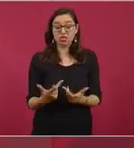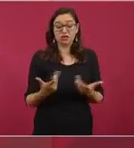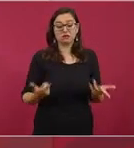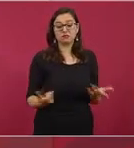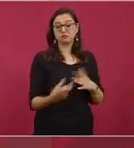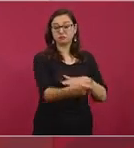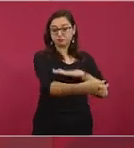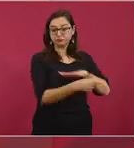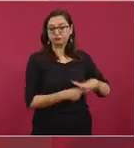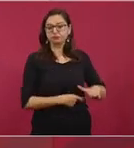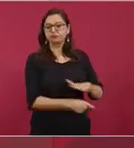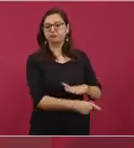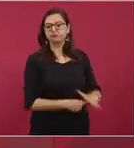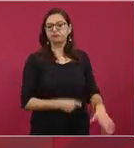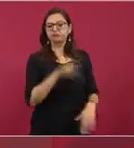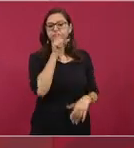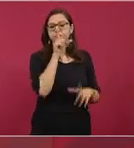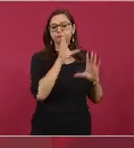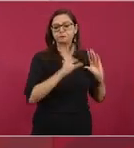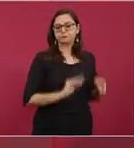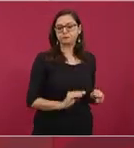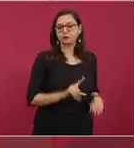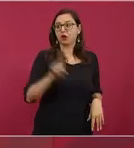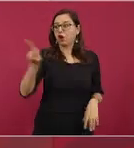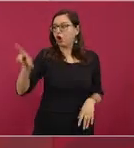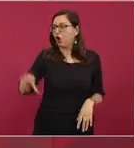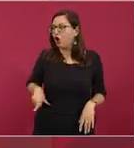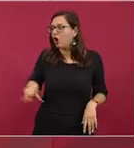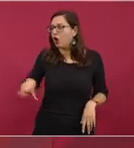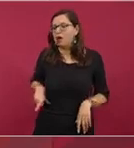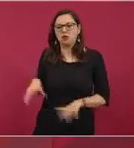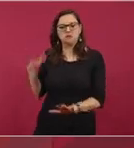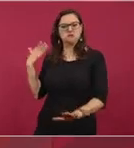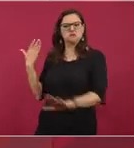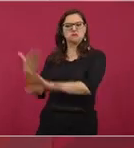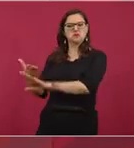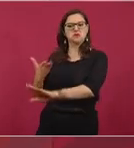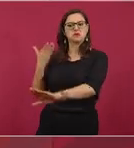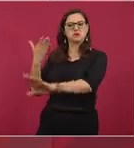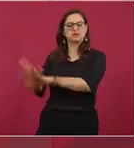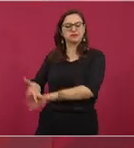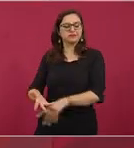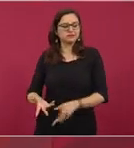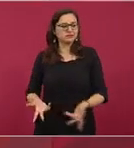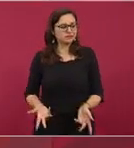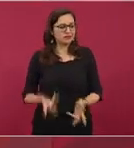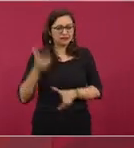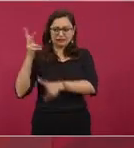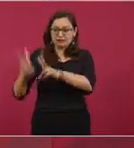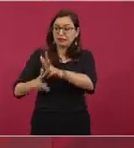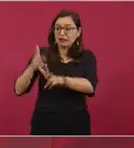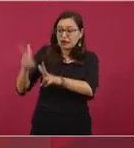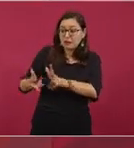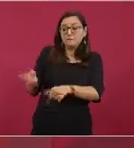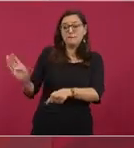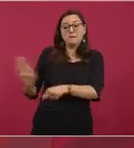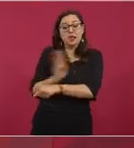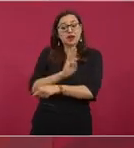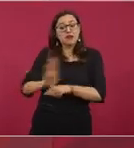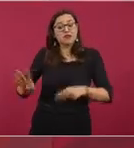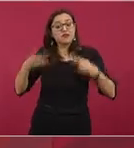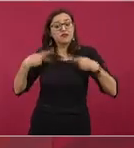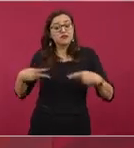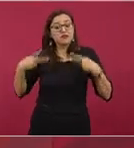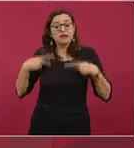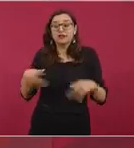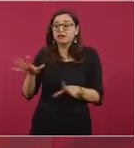que son para beneficio de la gente, para beneficio del pueblo, en el